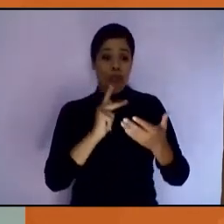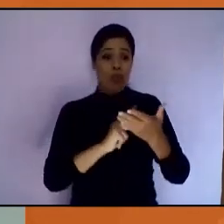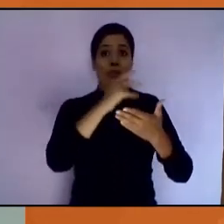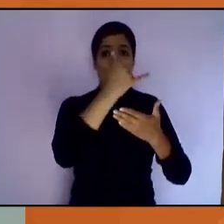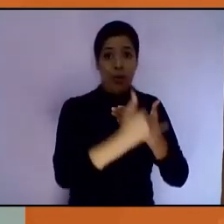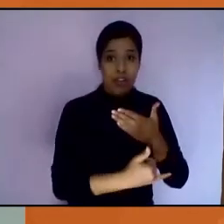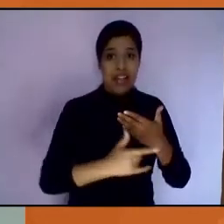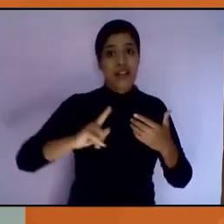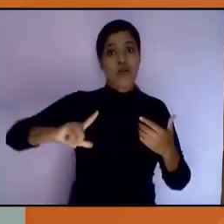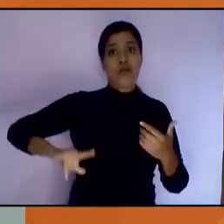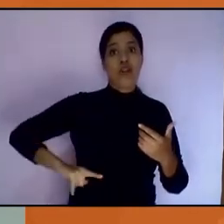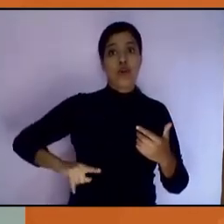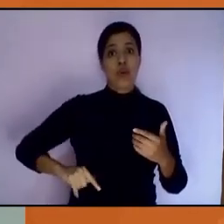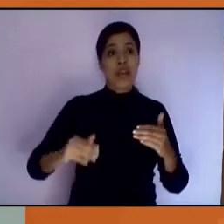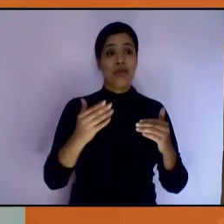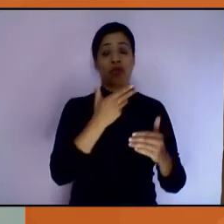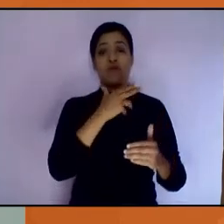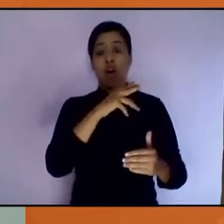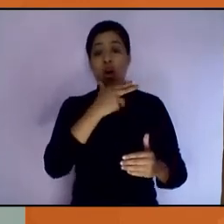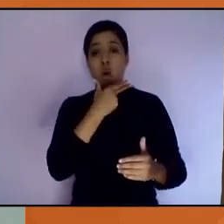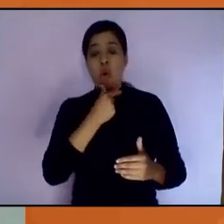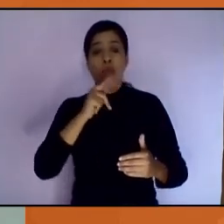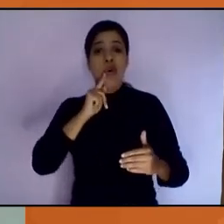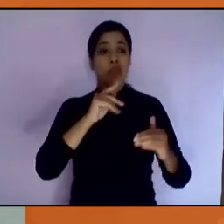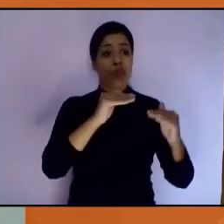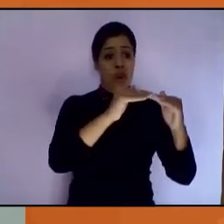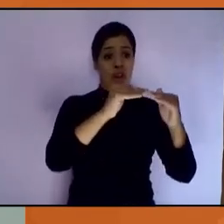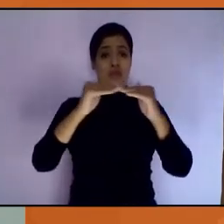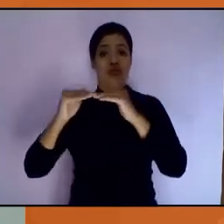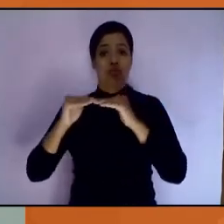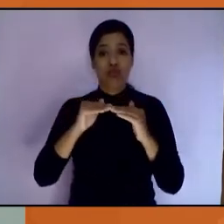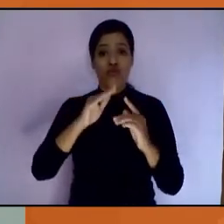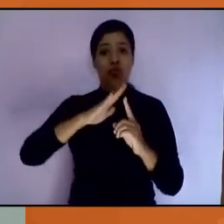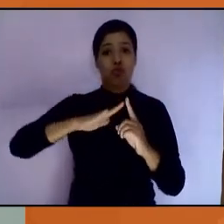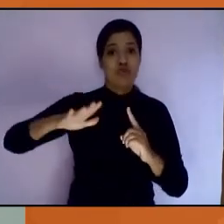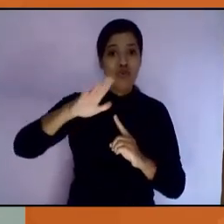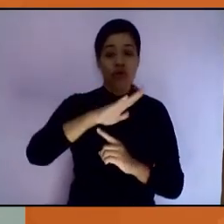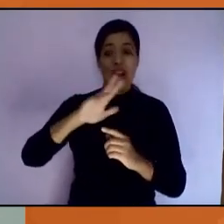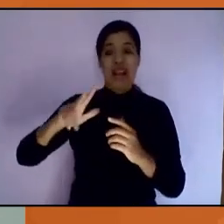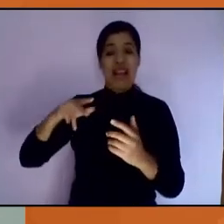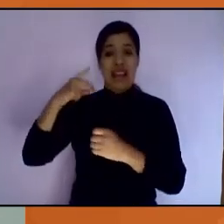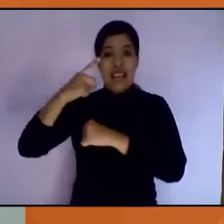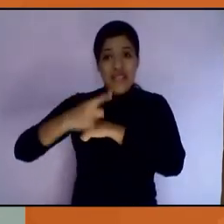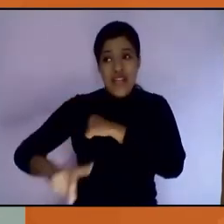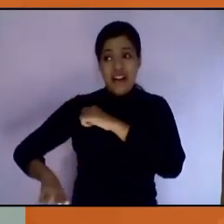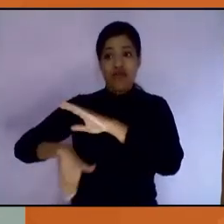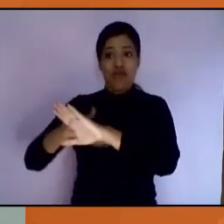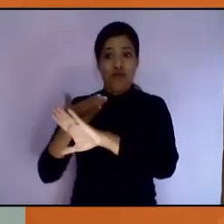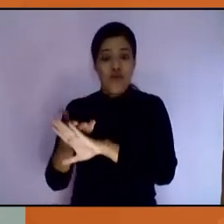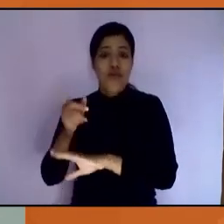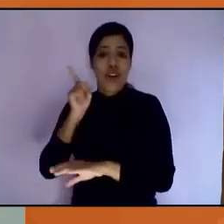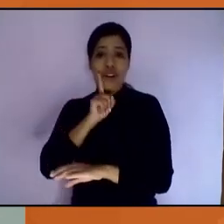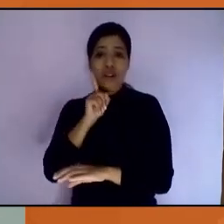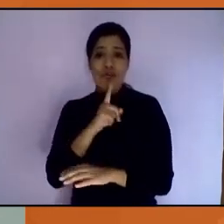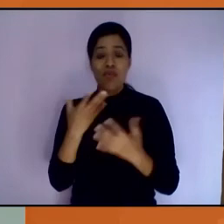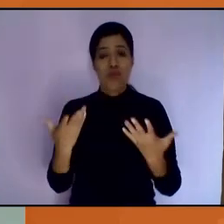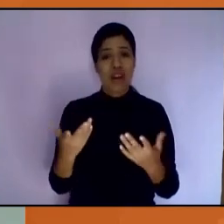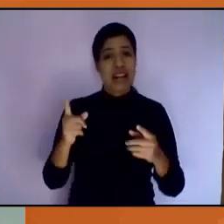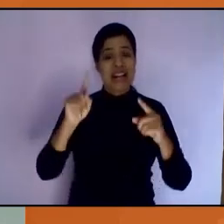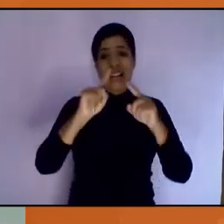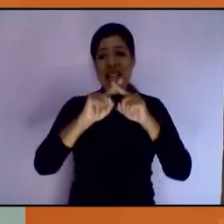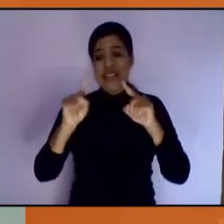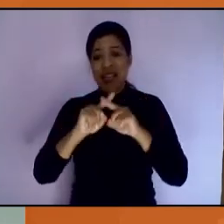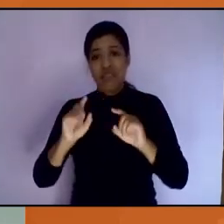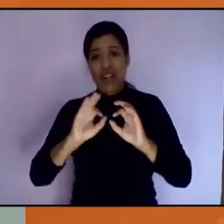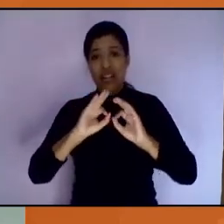de género en todos los ámbitos de la vida social. La violencia es un fenómeno multifactorial